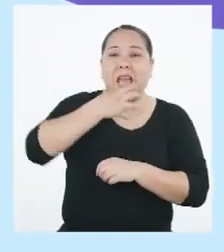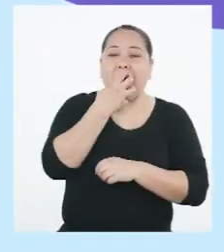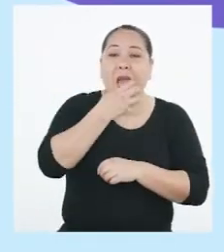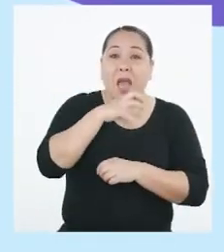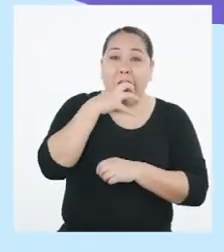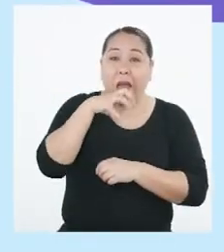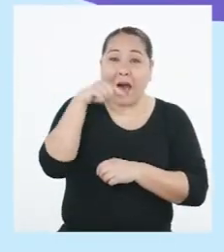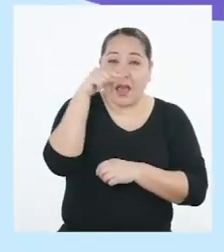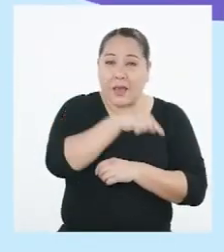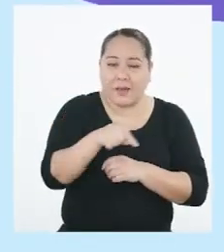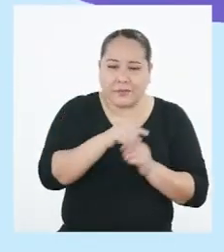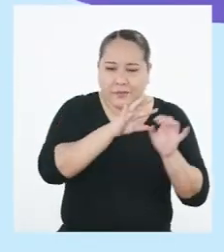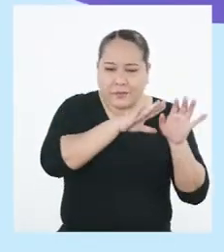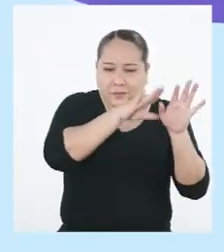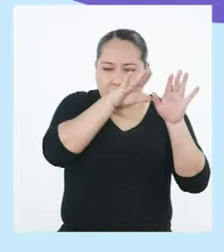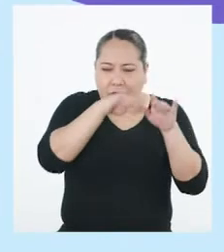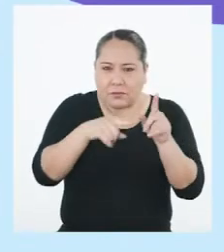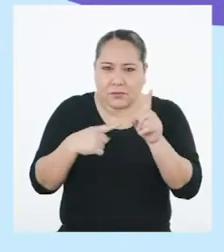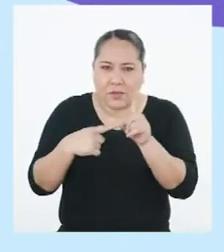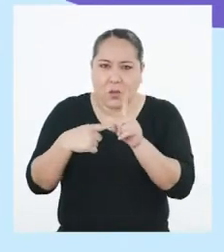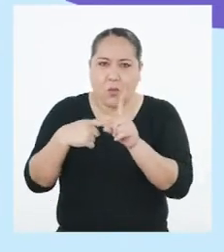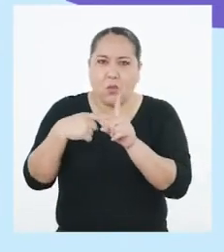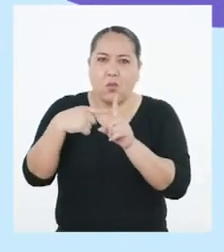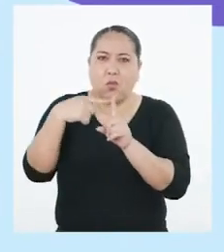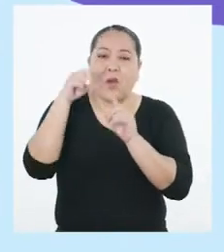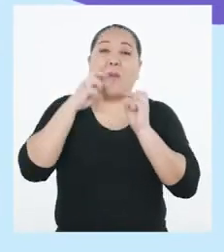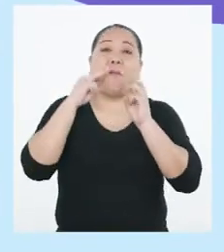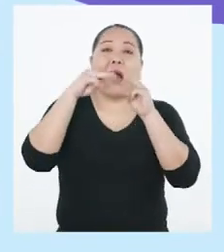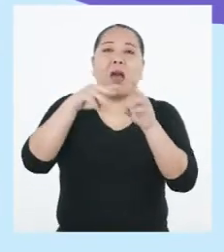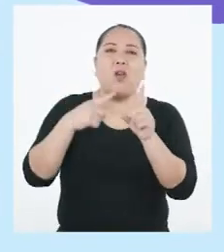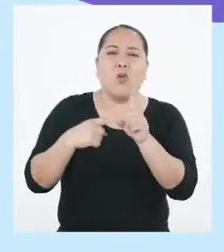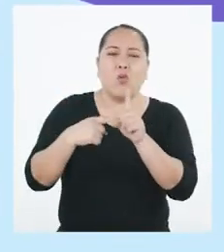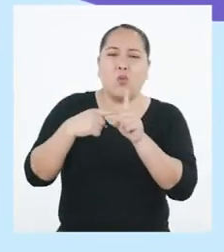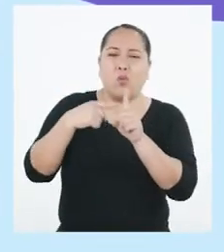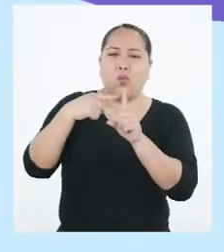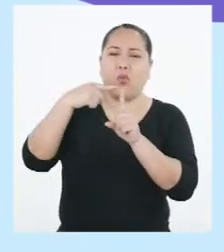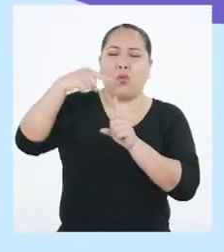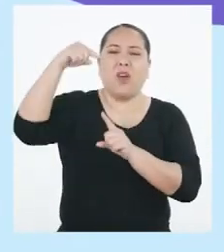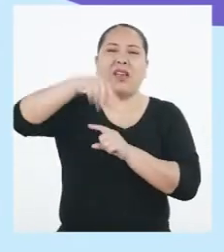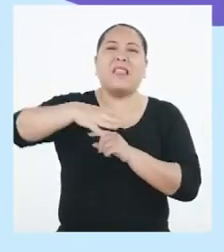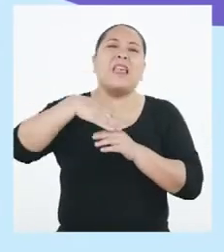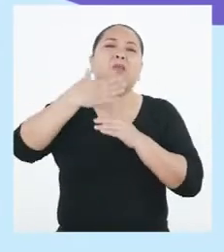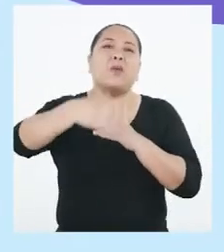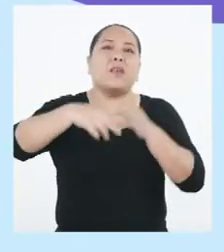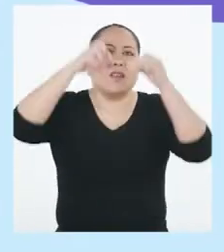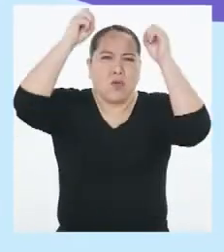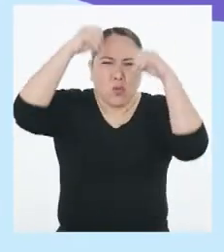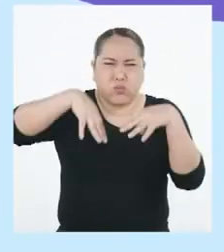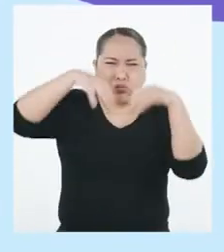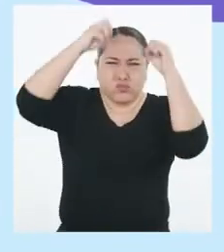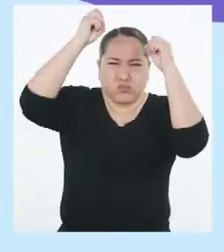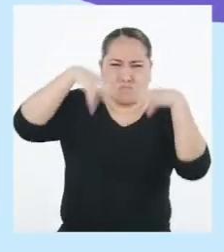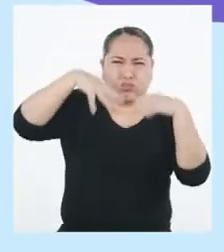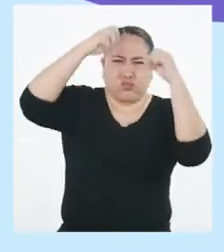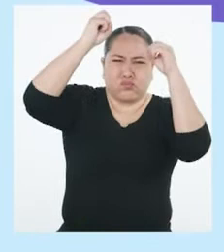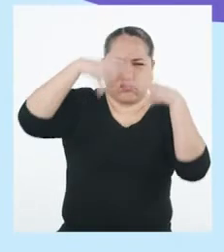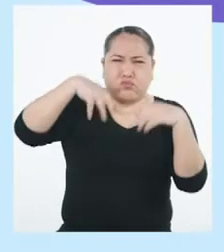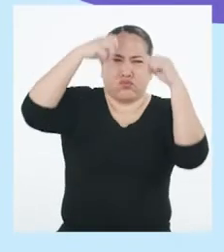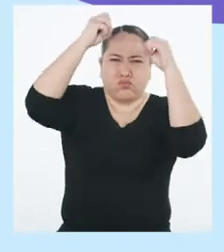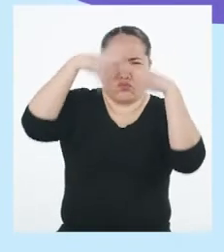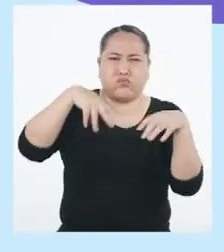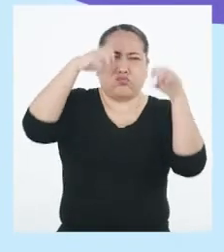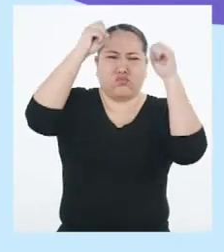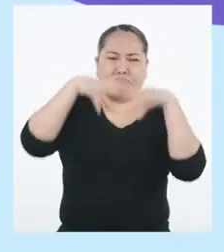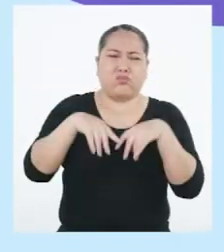Eso produce a que aumenten la temperatura del mar. Como consecuencia, se dan lluvias muy fuertes en algunas zonas